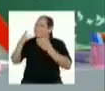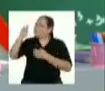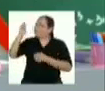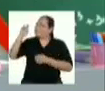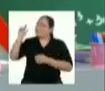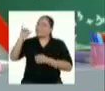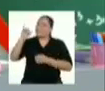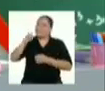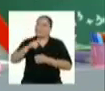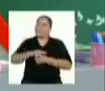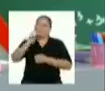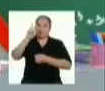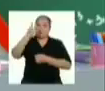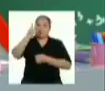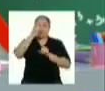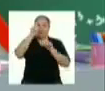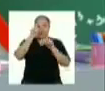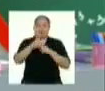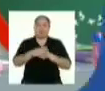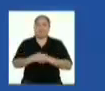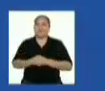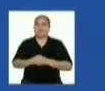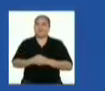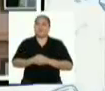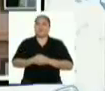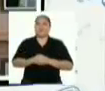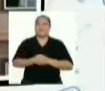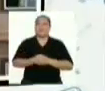Gracias, profesora Gisela. Tenemos una segunda pregunta.